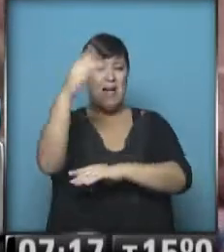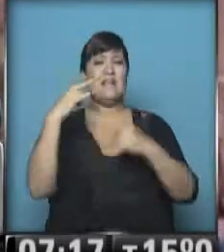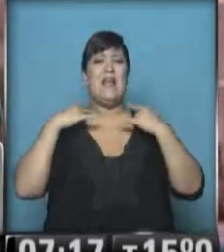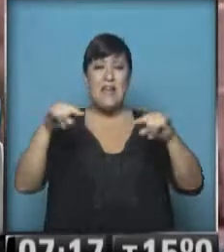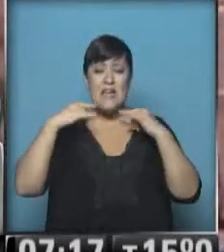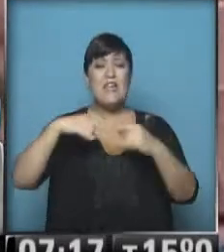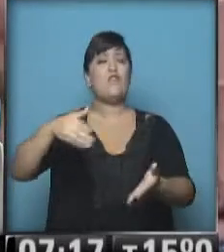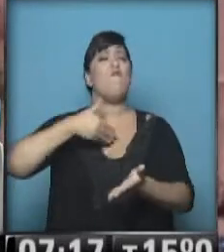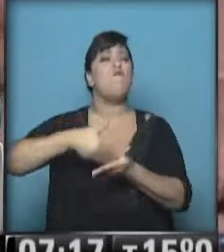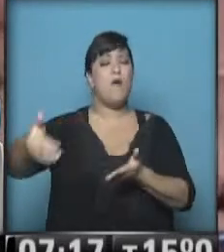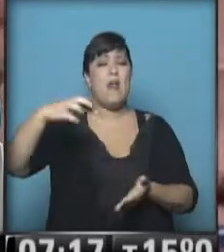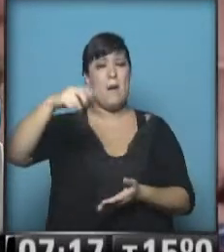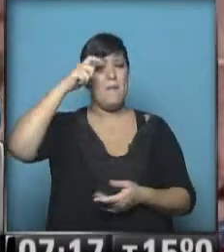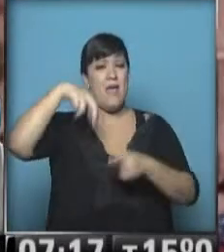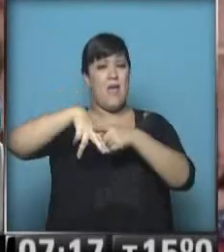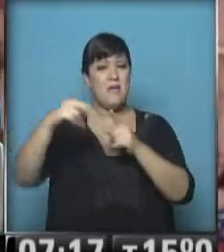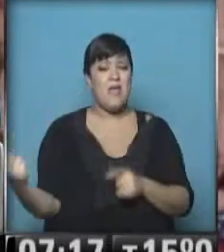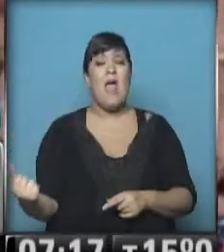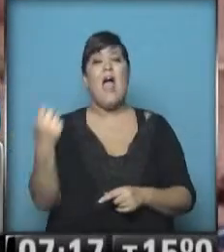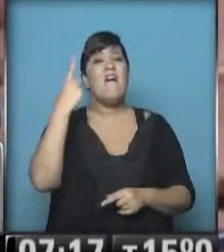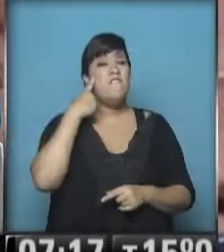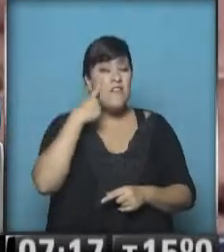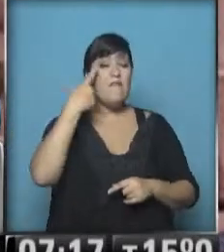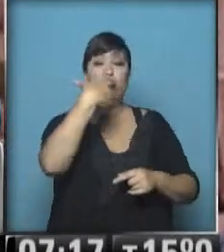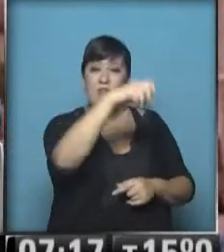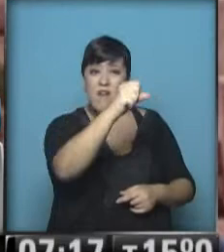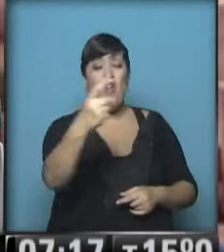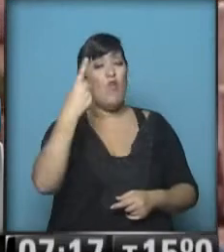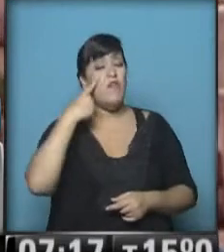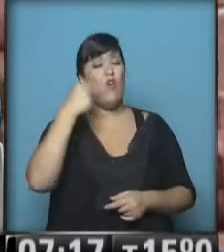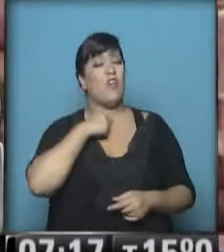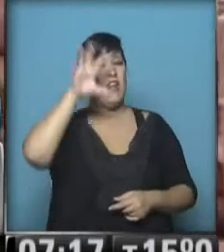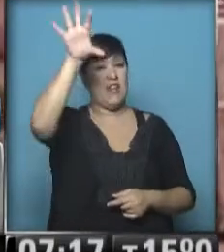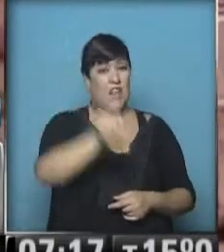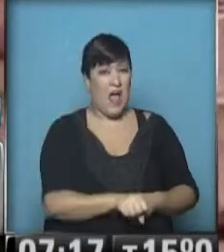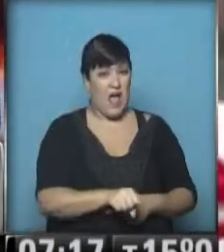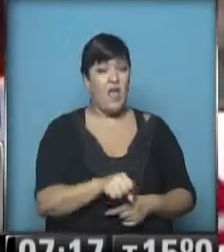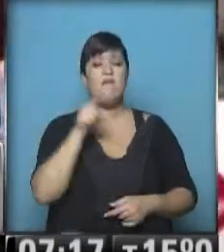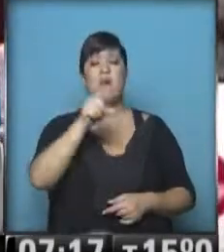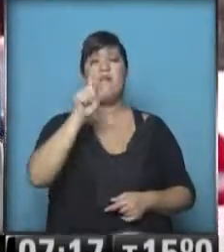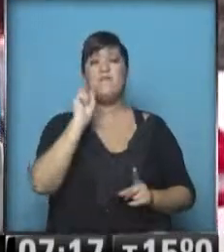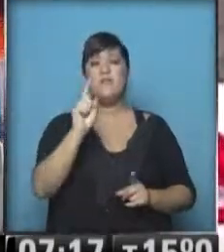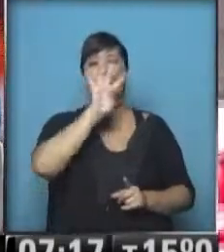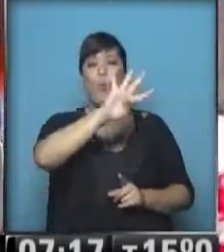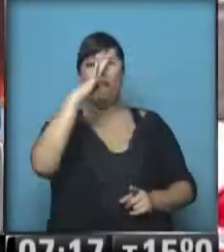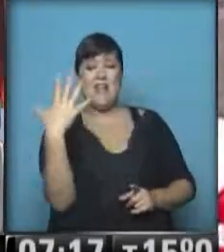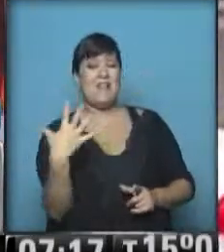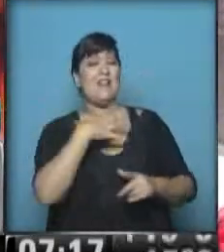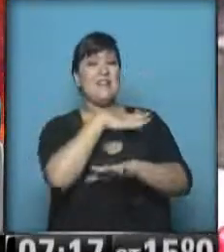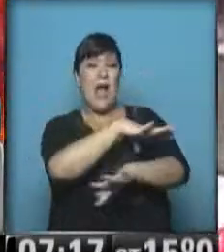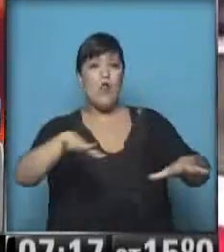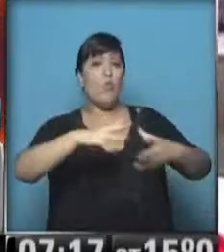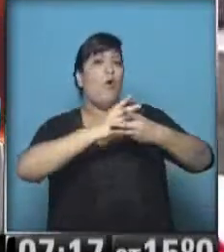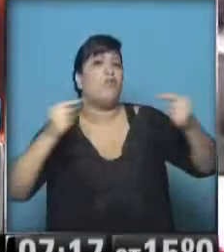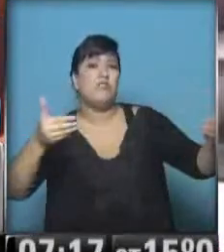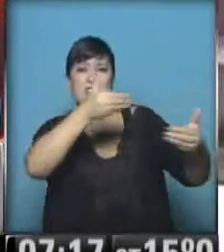fuera Peña, vivos se los llevaron, vivos los queremos. Vamos a una clara alusión a los 43 estudiantes que fueron secuestrados hace más